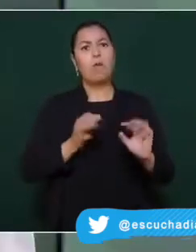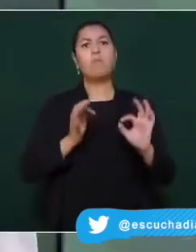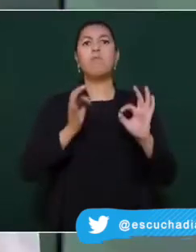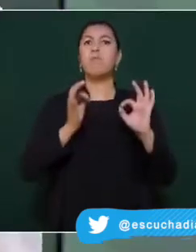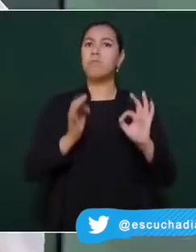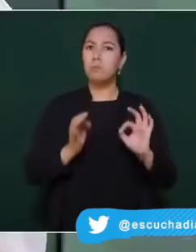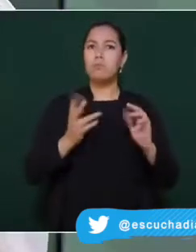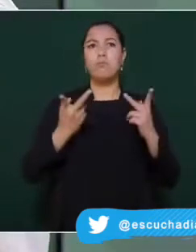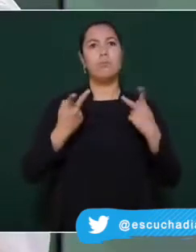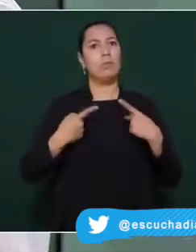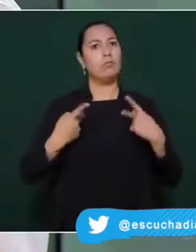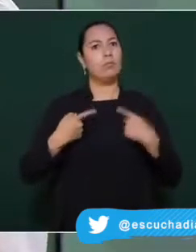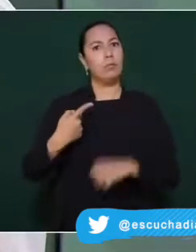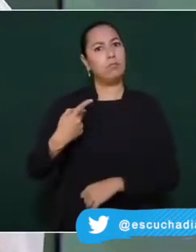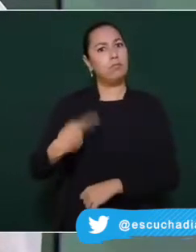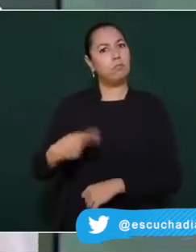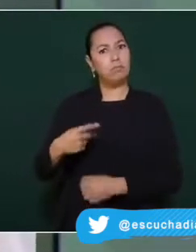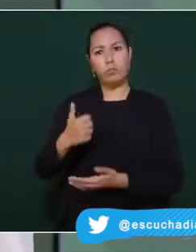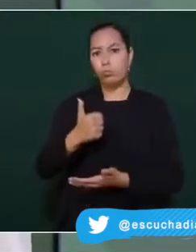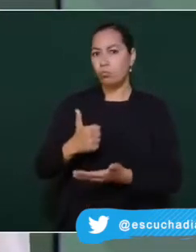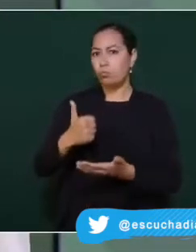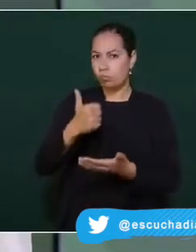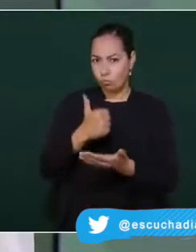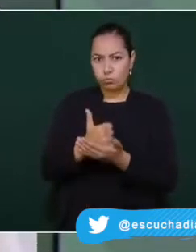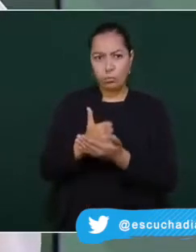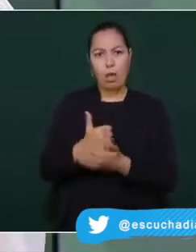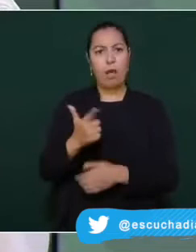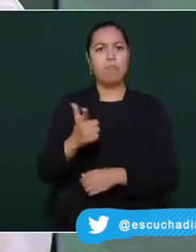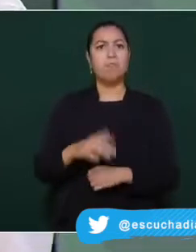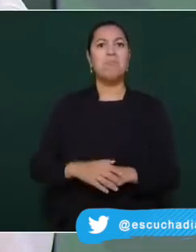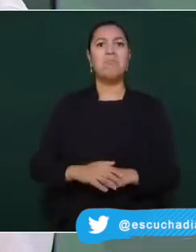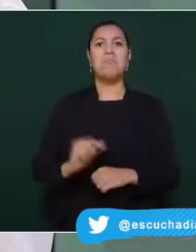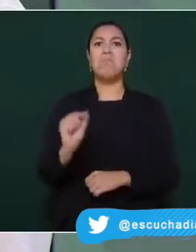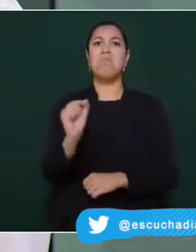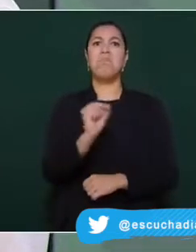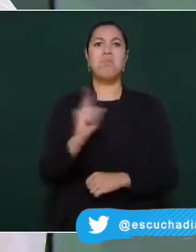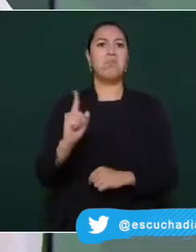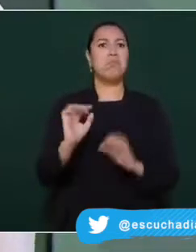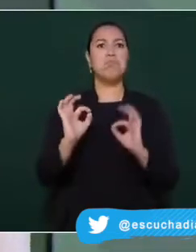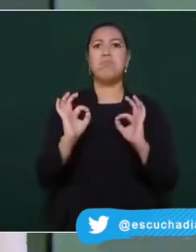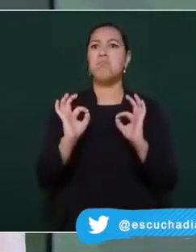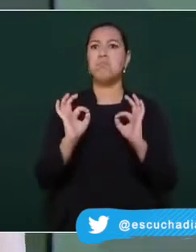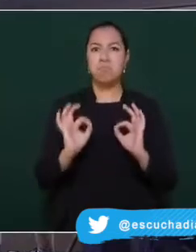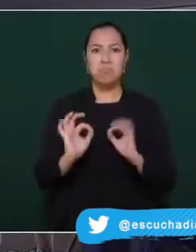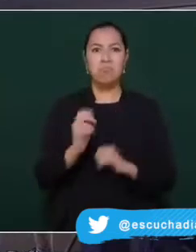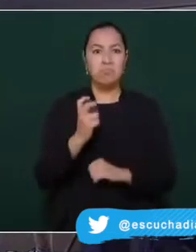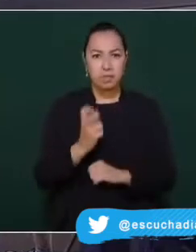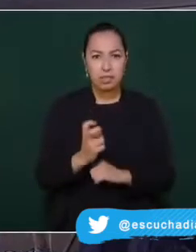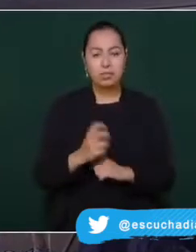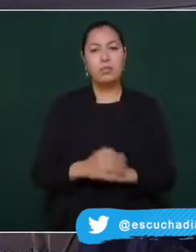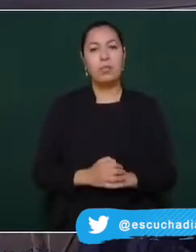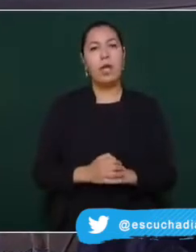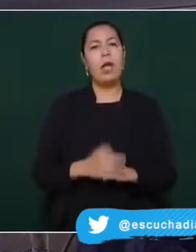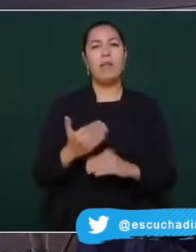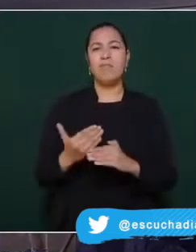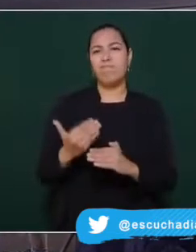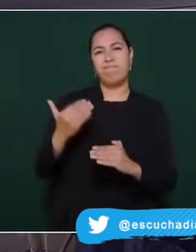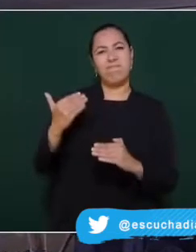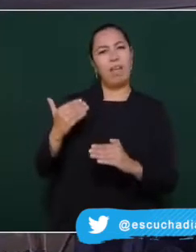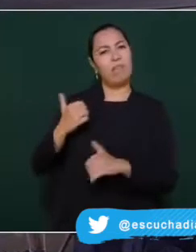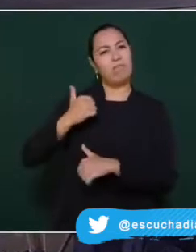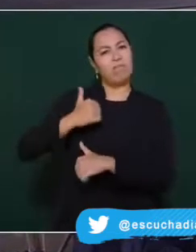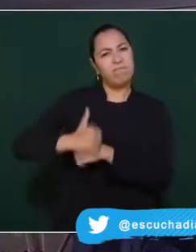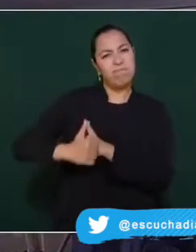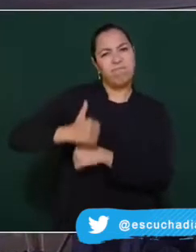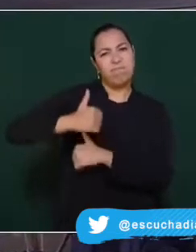Otra información importante es que Sinaloa ha sido declarada zona de desastre en seis de sus municipios por la onda de calor que se vive